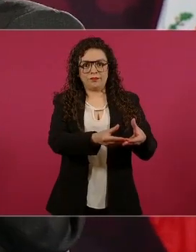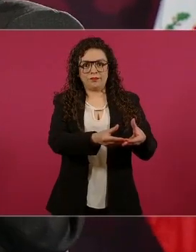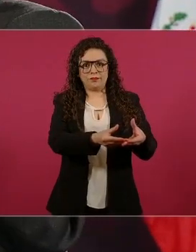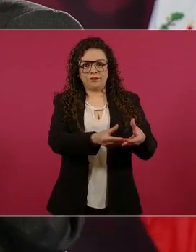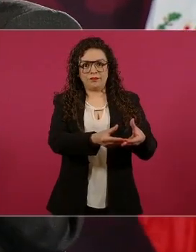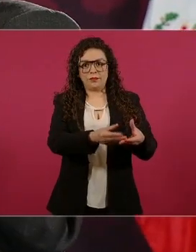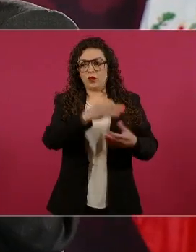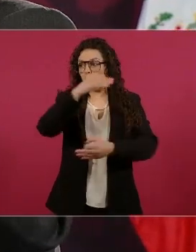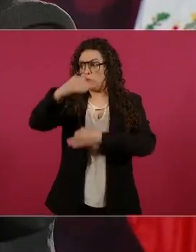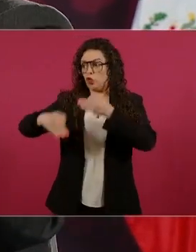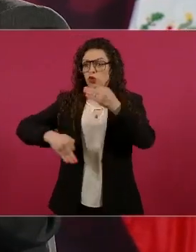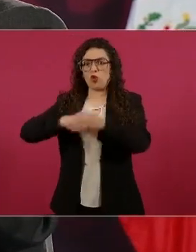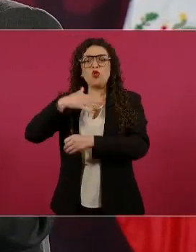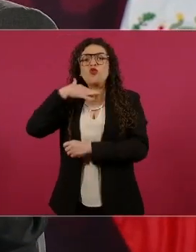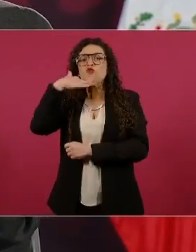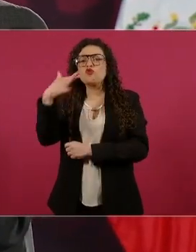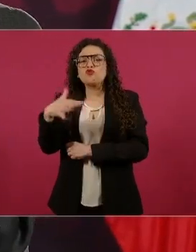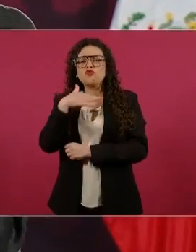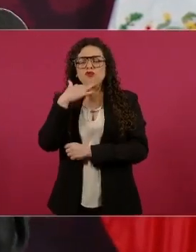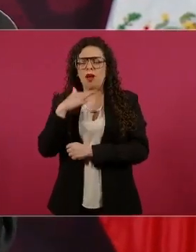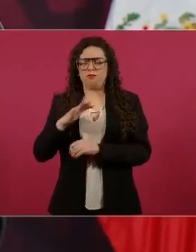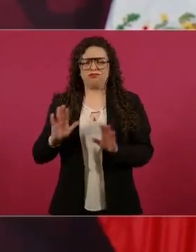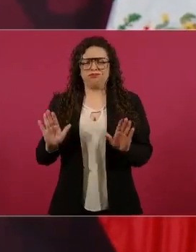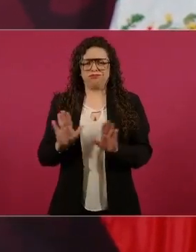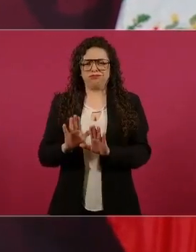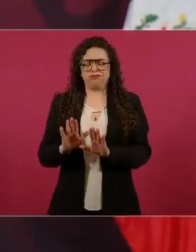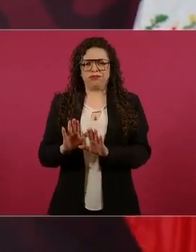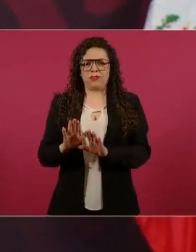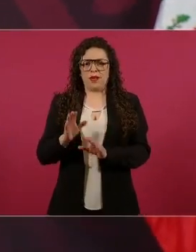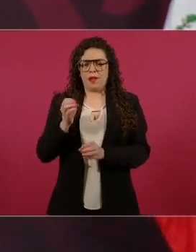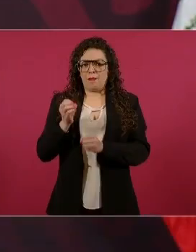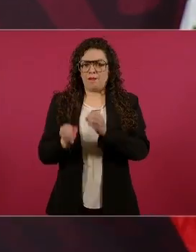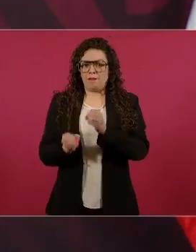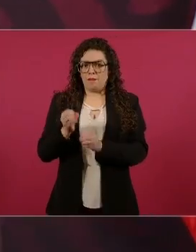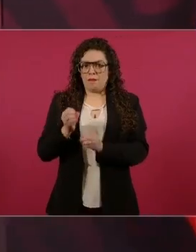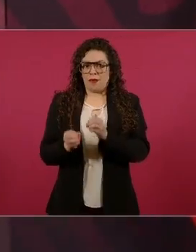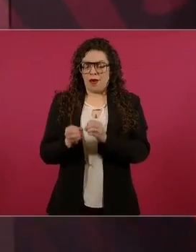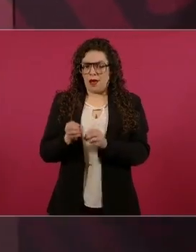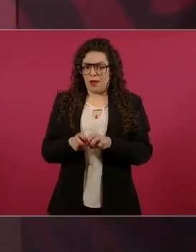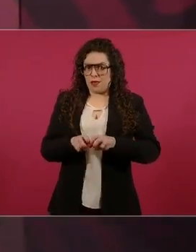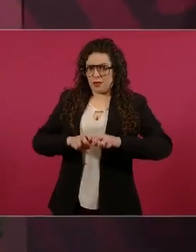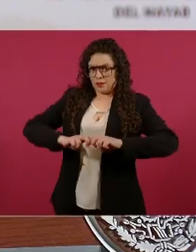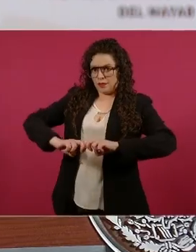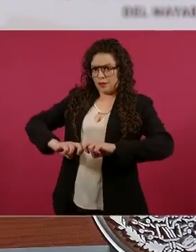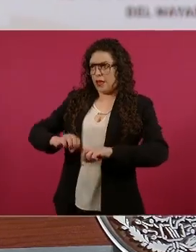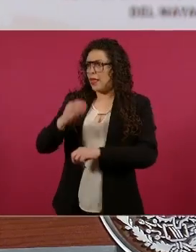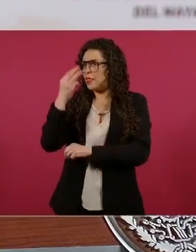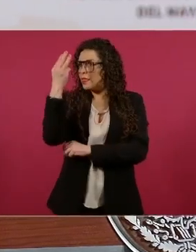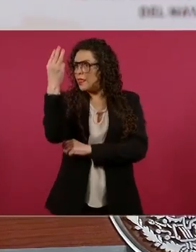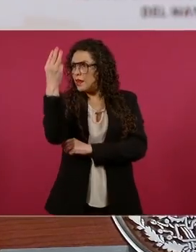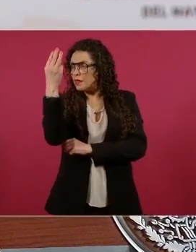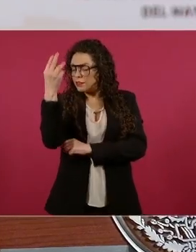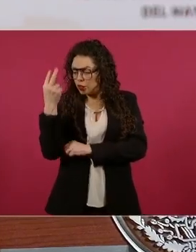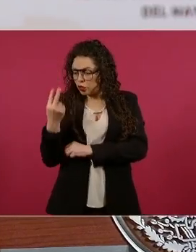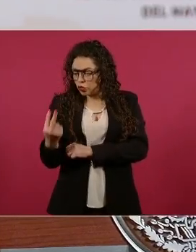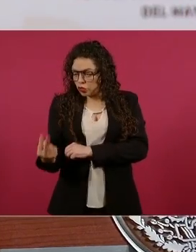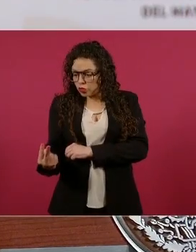magistrados, dos dicen tiene razón